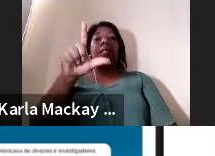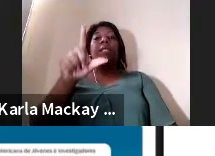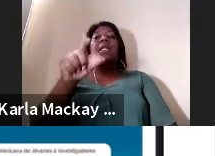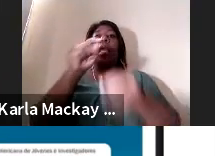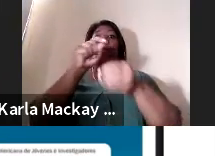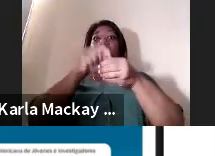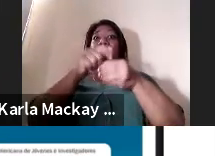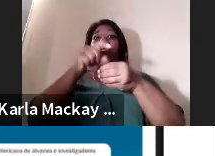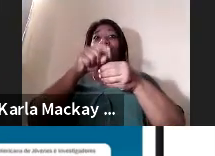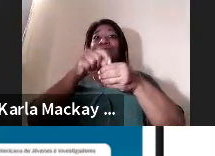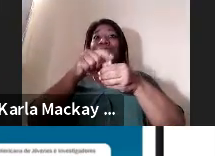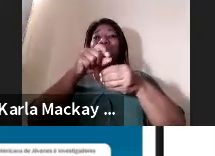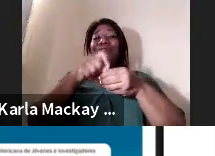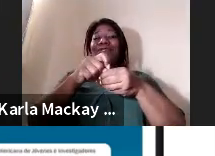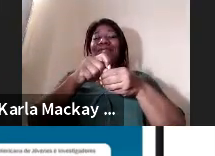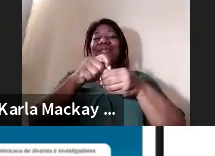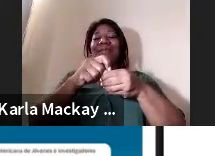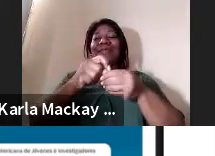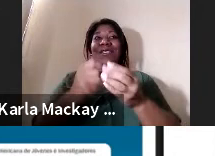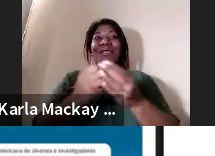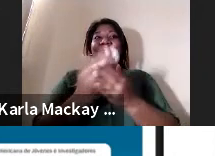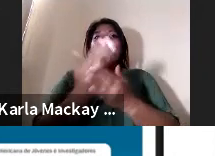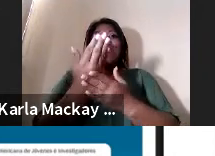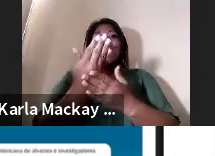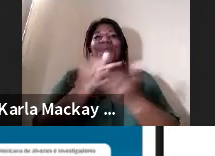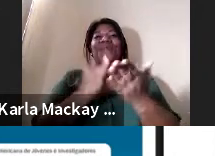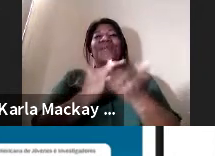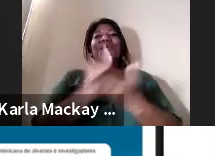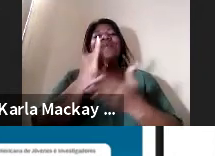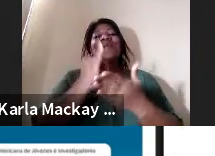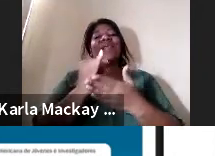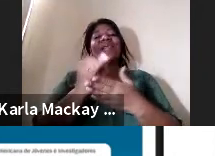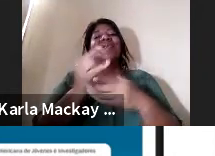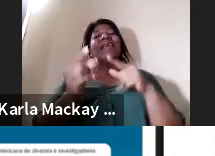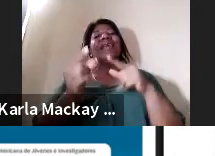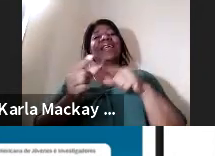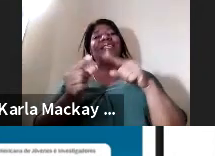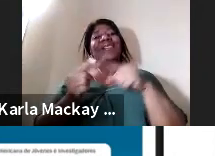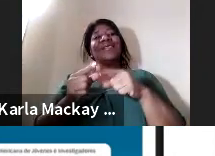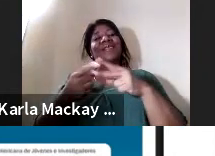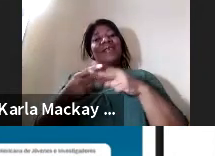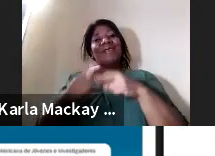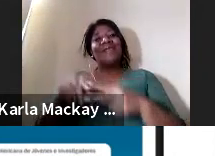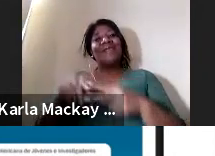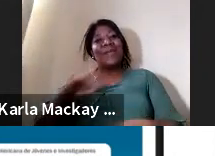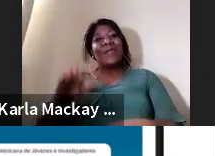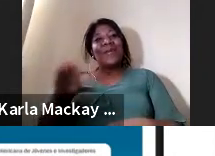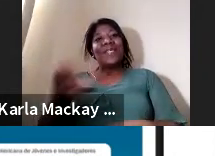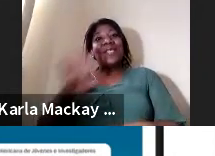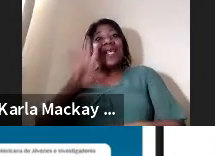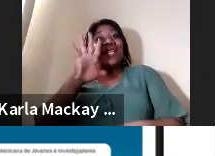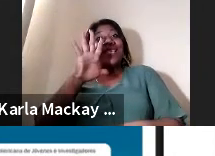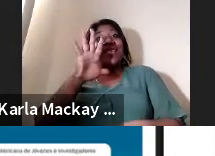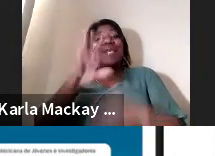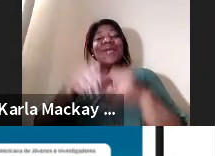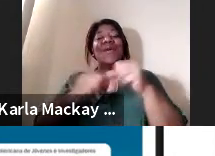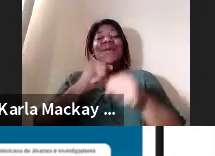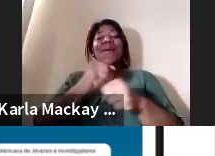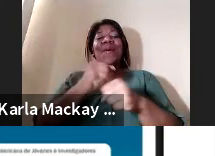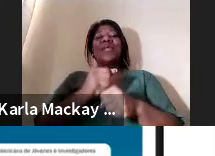queremos hablar de semillero de investigación tenemos que comenzar por ahí y el acompañamiento que va a tener de toda la familia que